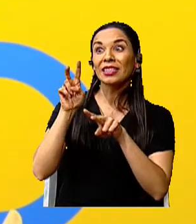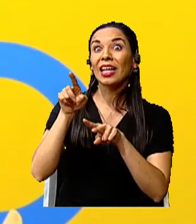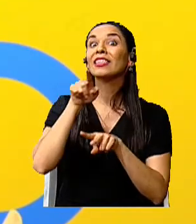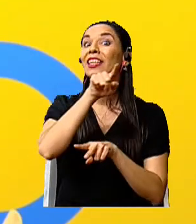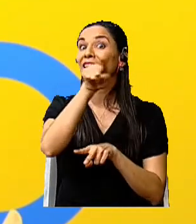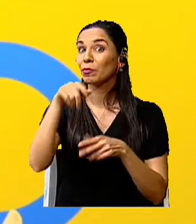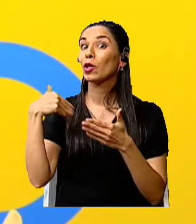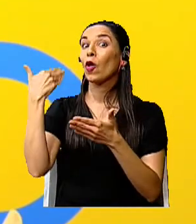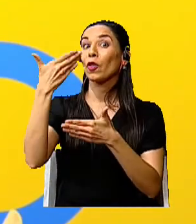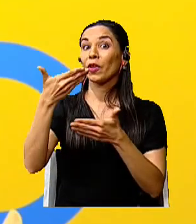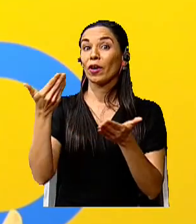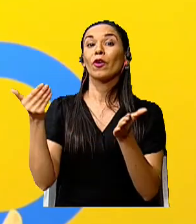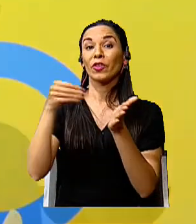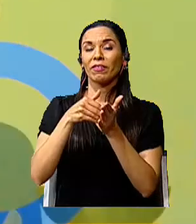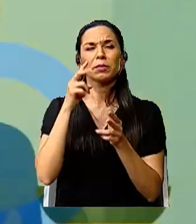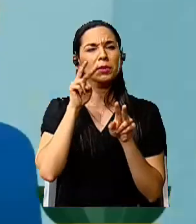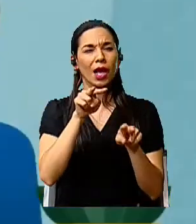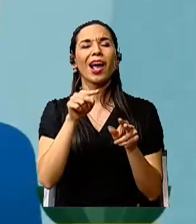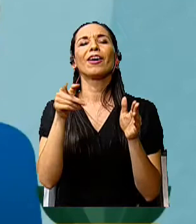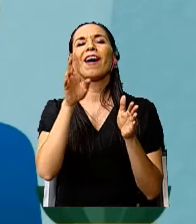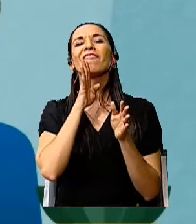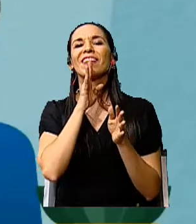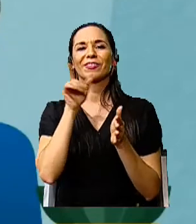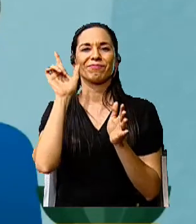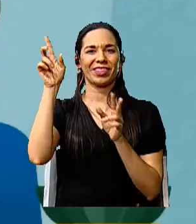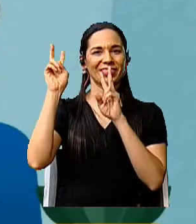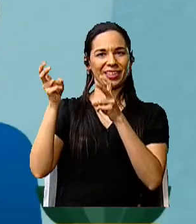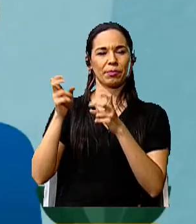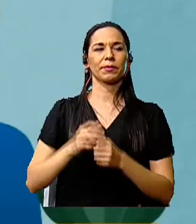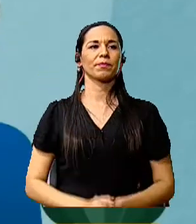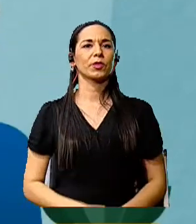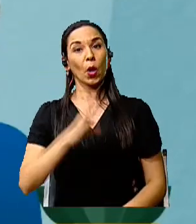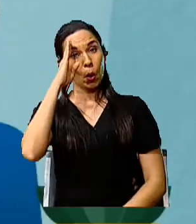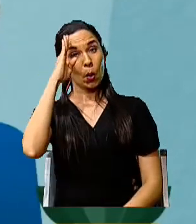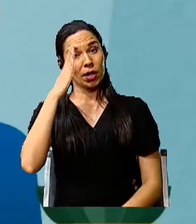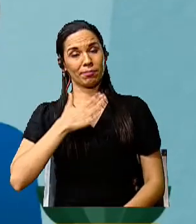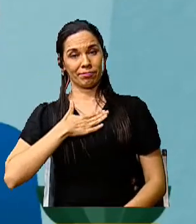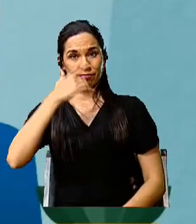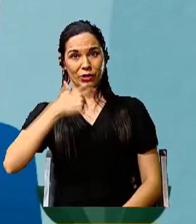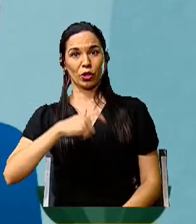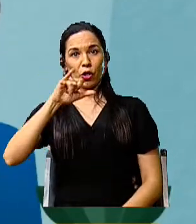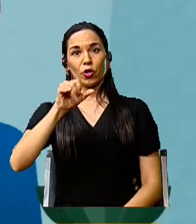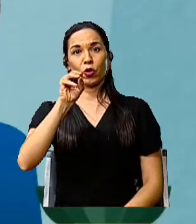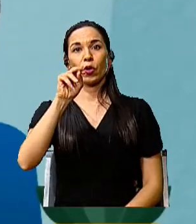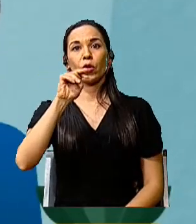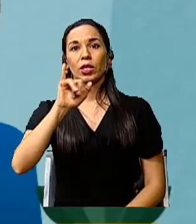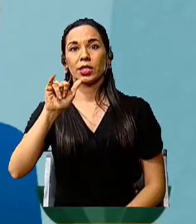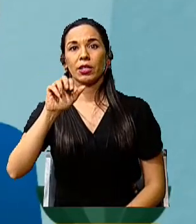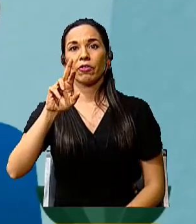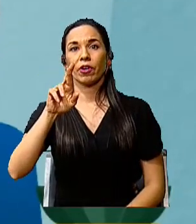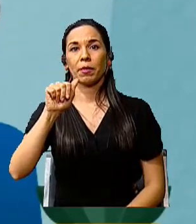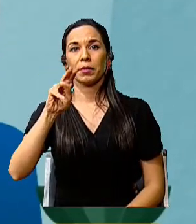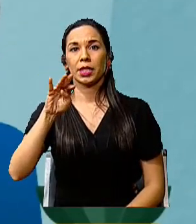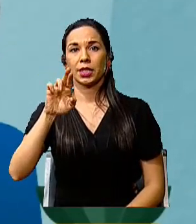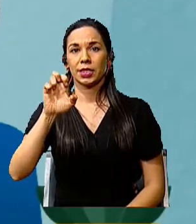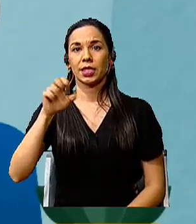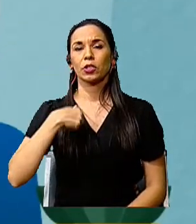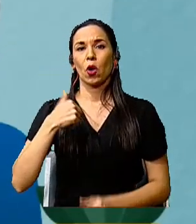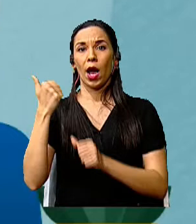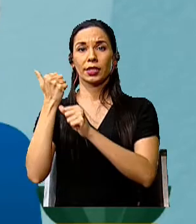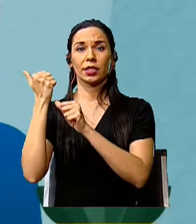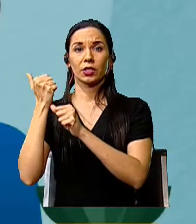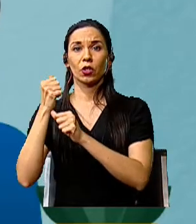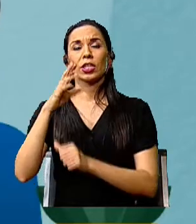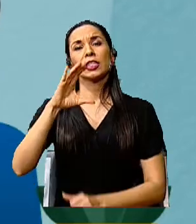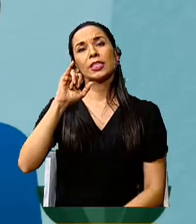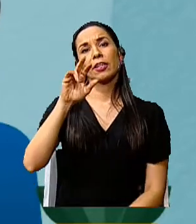vamos a hablar sobre eso. Hola, mi nombre es Johnny Ramírez. Soy profesor de estudios sociales y el asesor de educación cívica